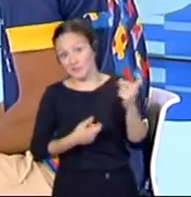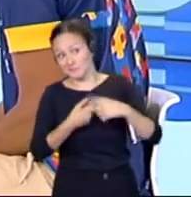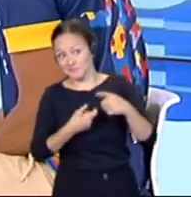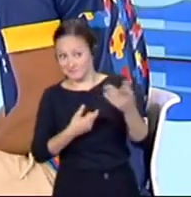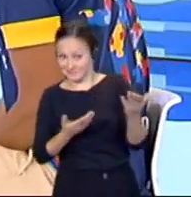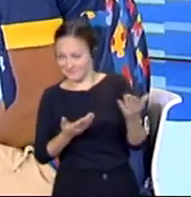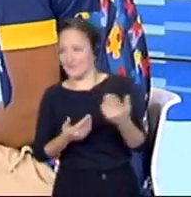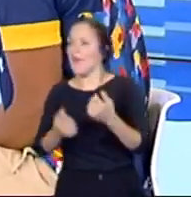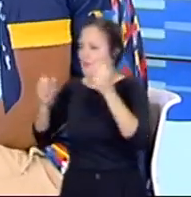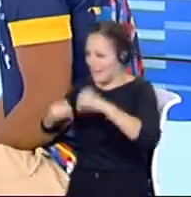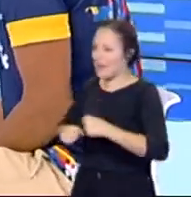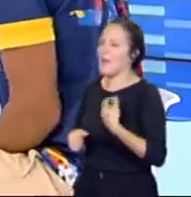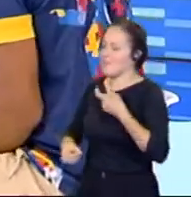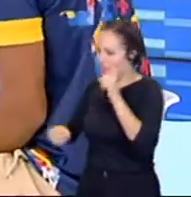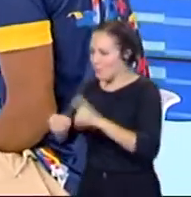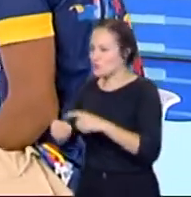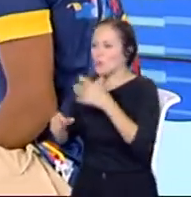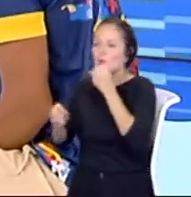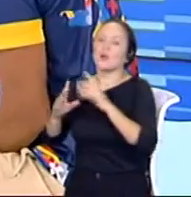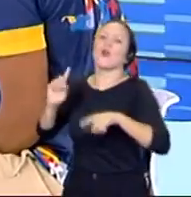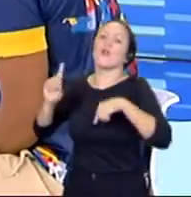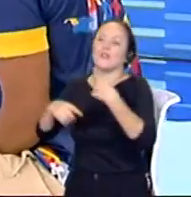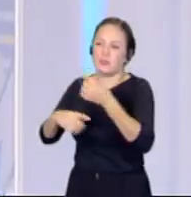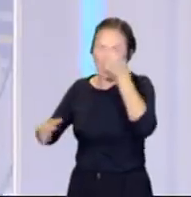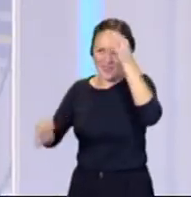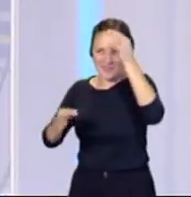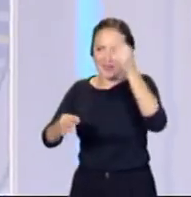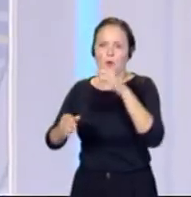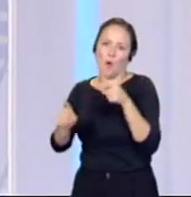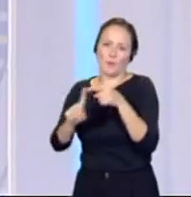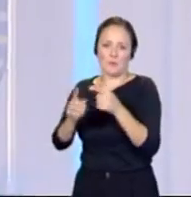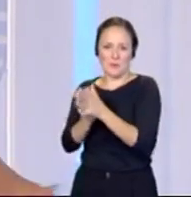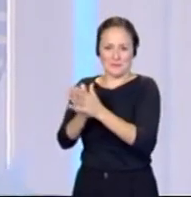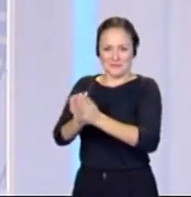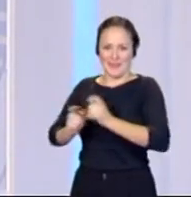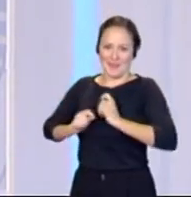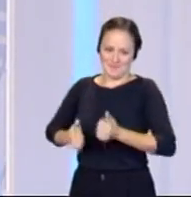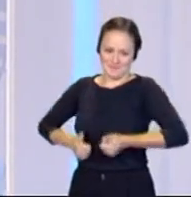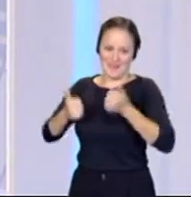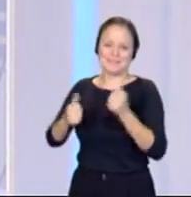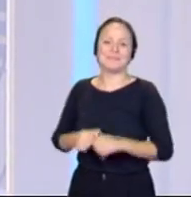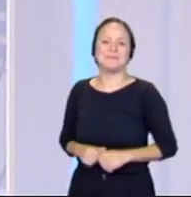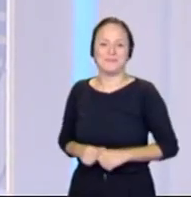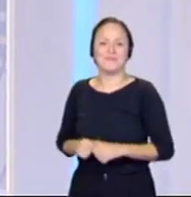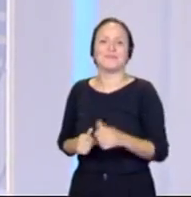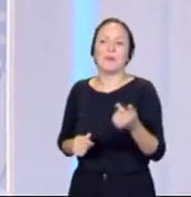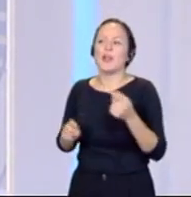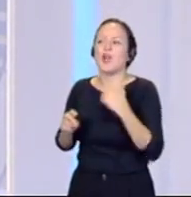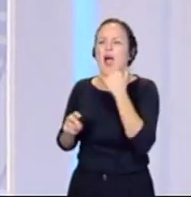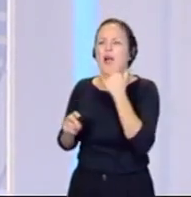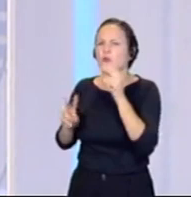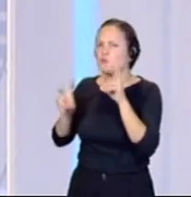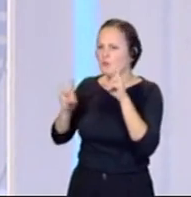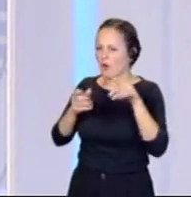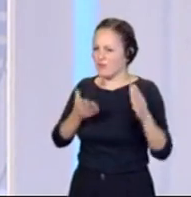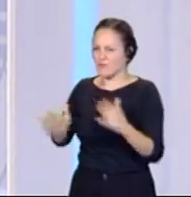Venga, Norberto, me apunto, apúntame por ahí, pero vamos a seguir hablando de los detalles para que me metas también más el gusanillo. Cuéntame, por ejemplo, las novedades de esta novena edición, porque se